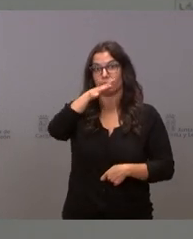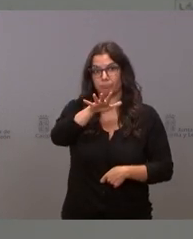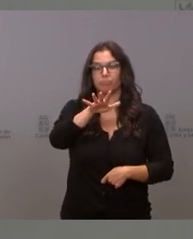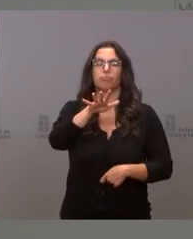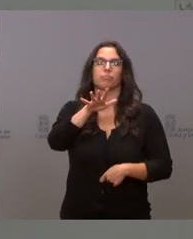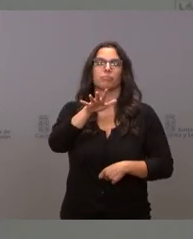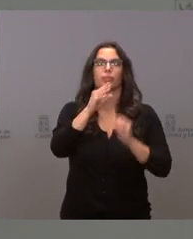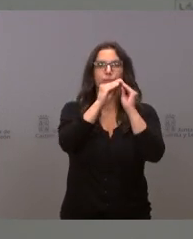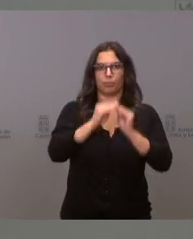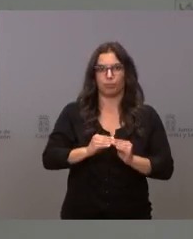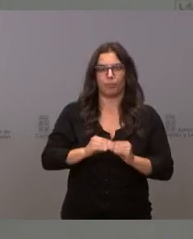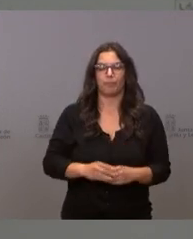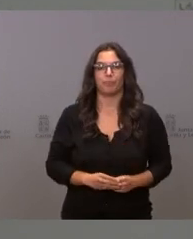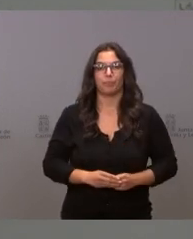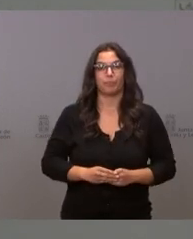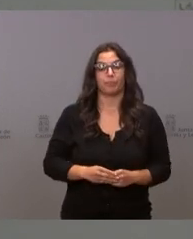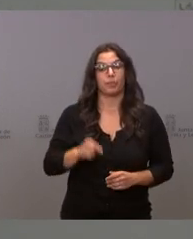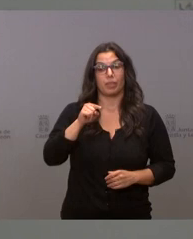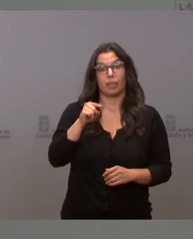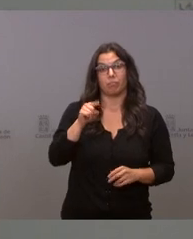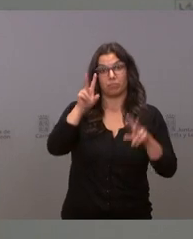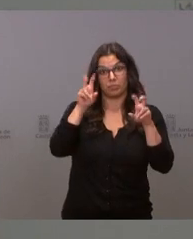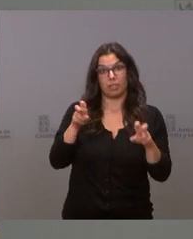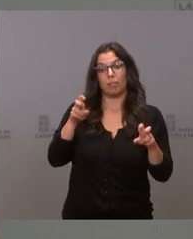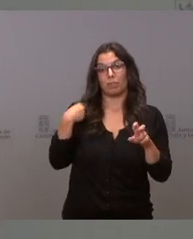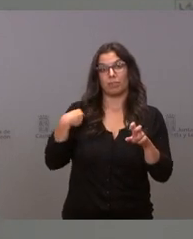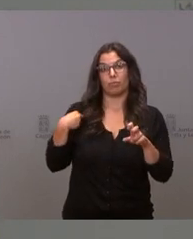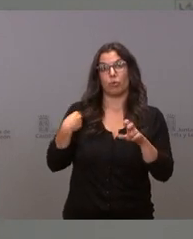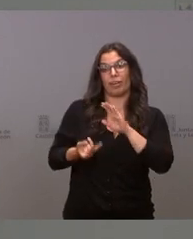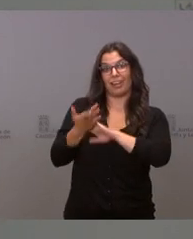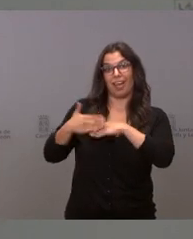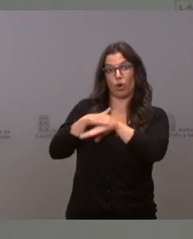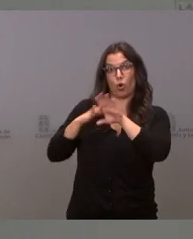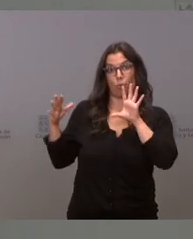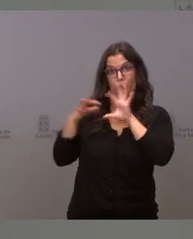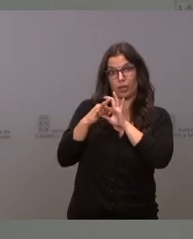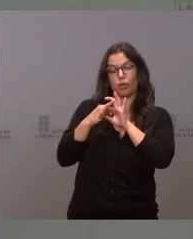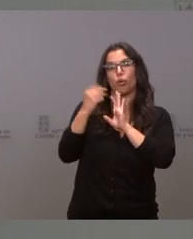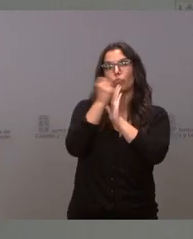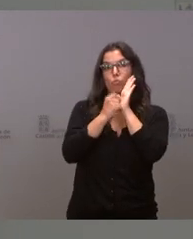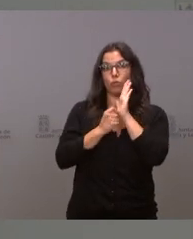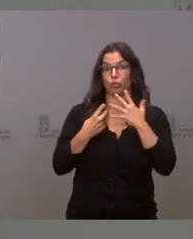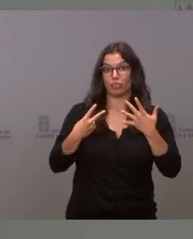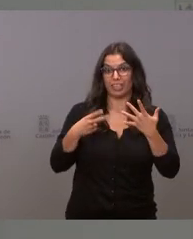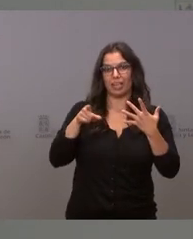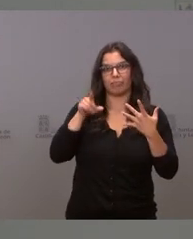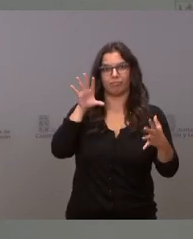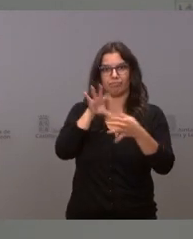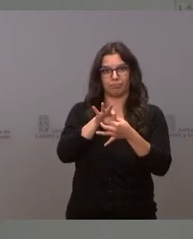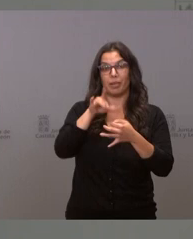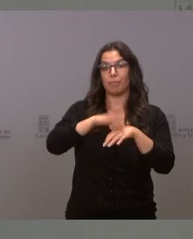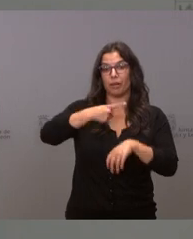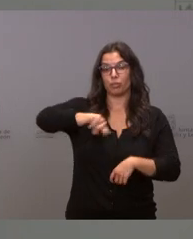ustedes que esto es uno de nuestros puntos del acuerdo de gobierno, el punto séptimo, y para nosotros es un asunto